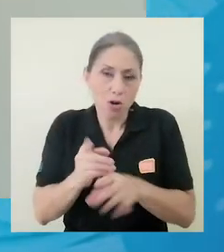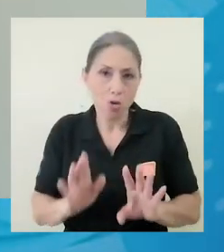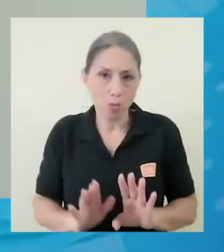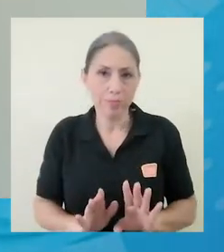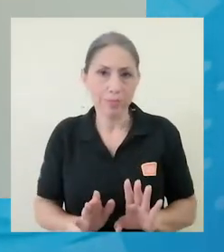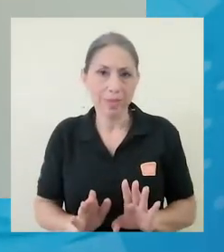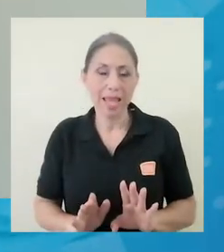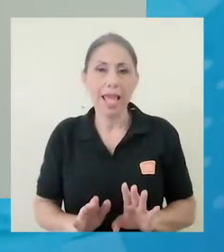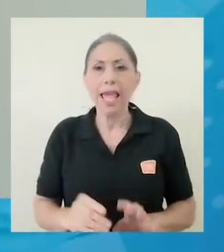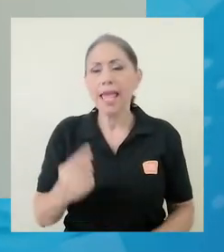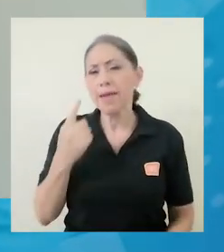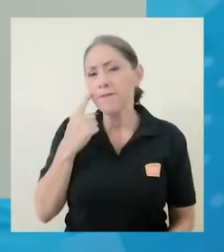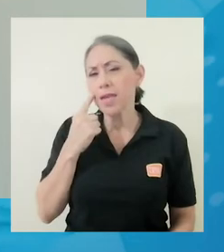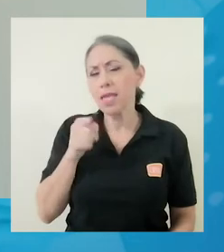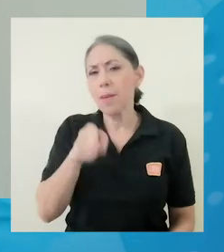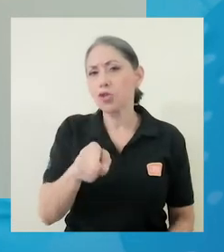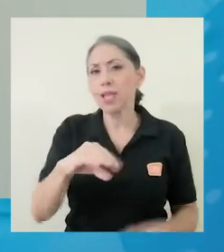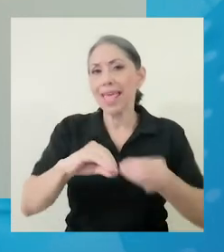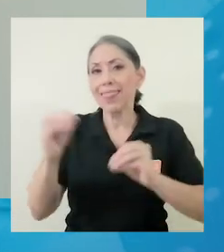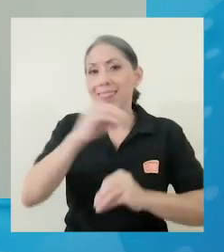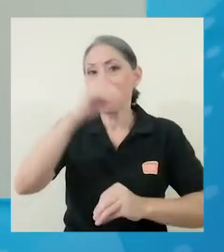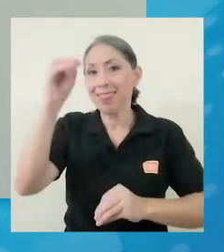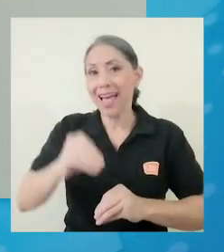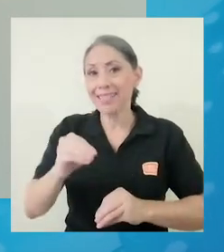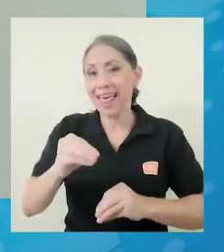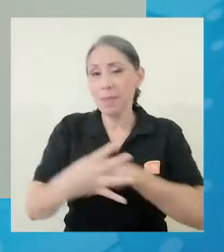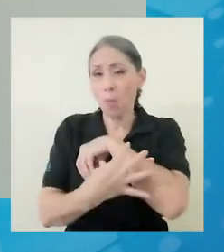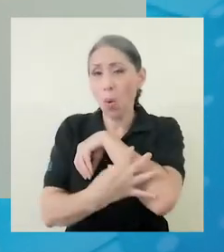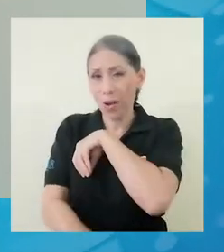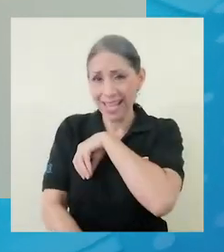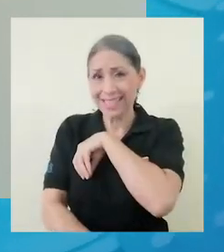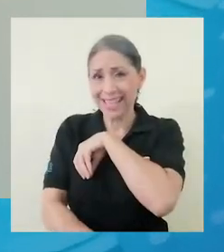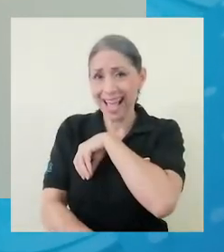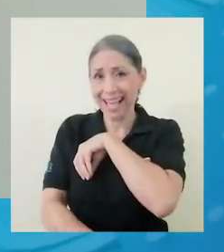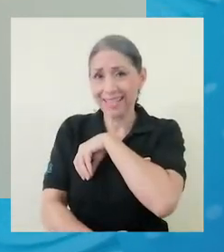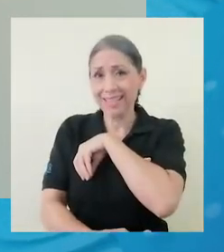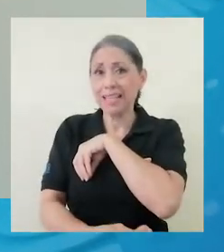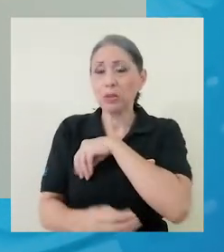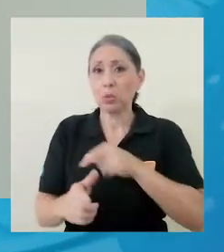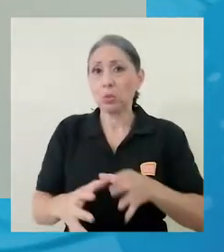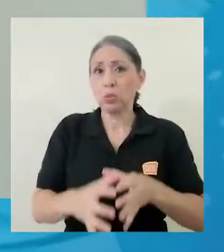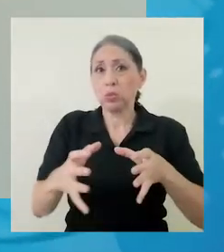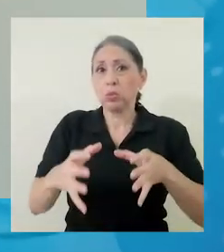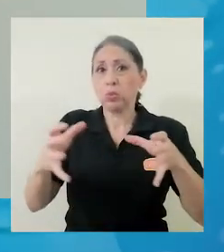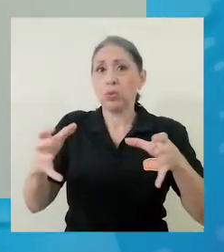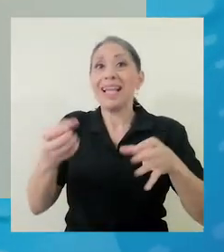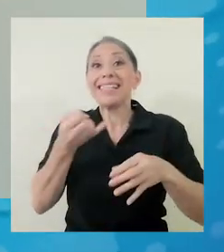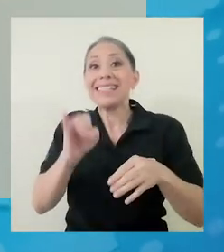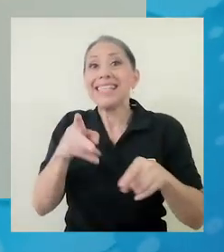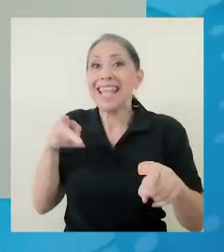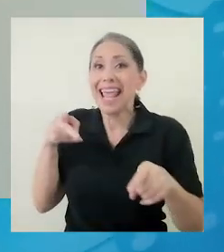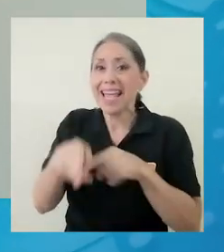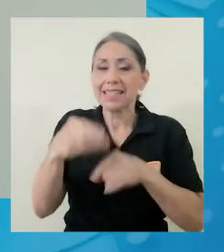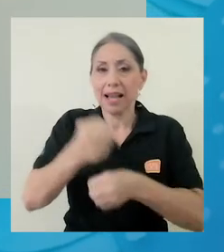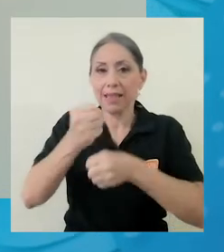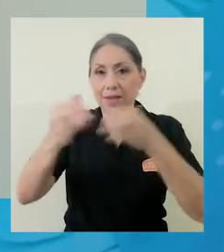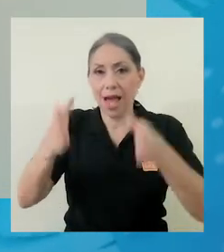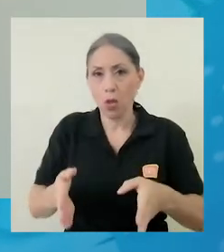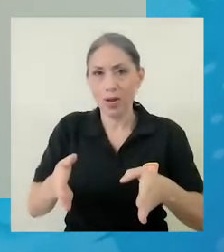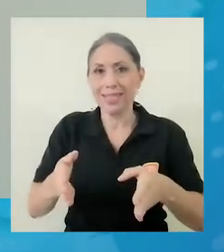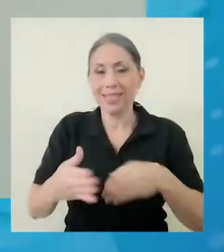Y lo que veíamos es que la tasa de pobreza cuando echan, cuando eliminan de la planilla a trabajadores,